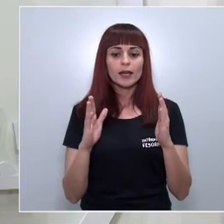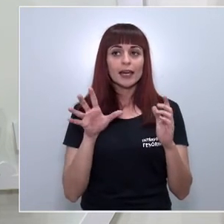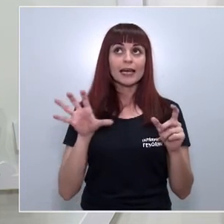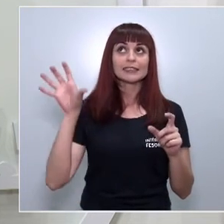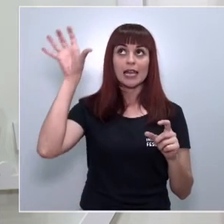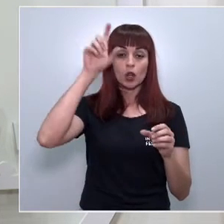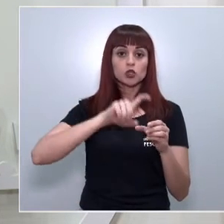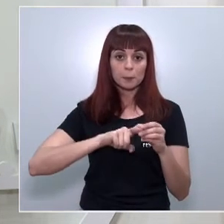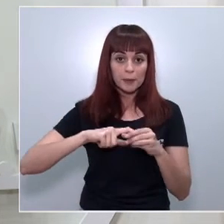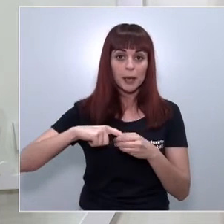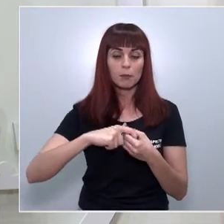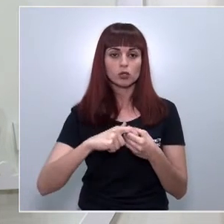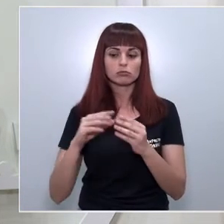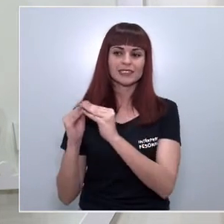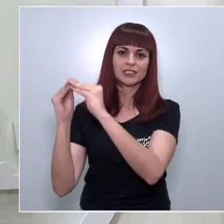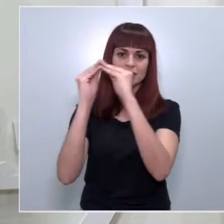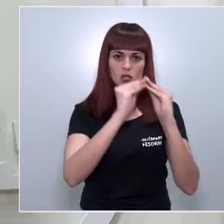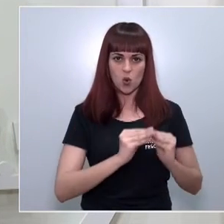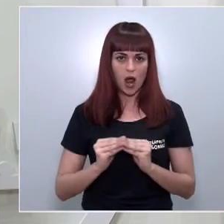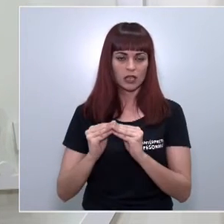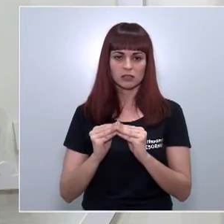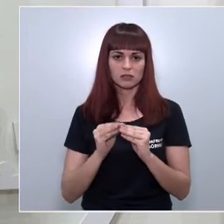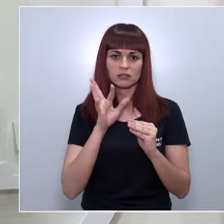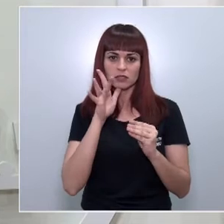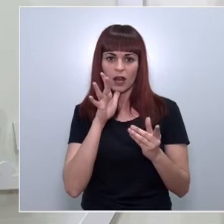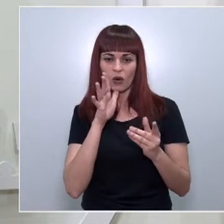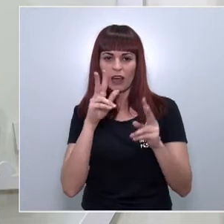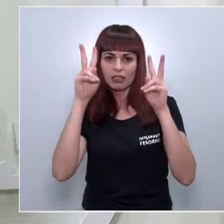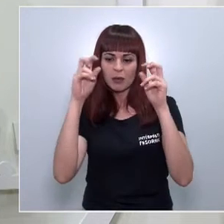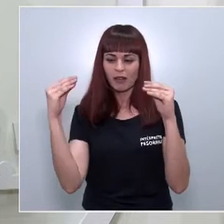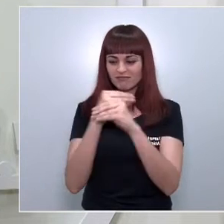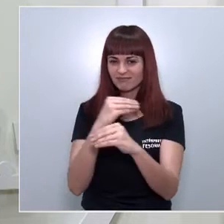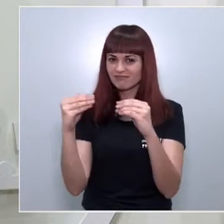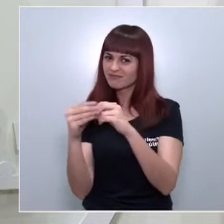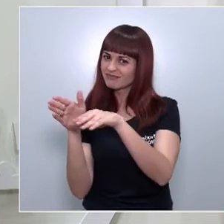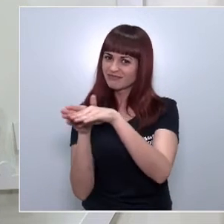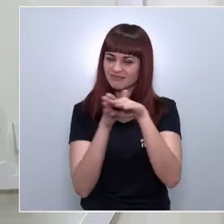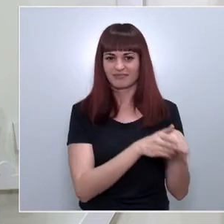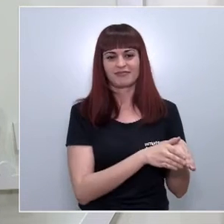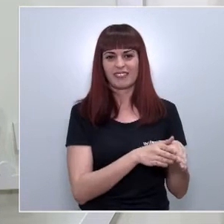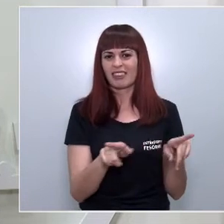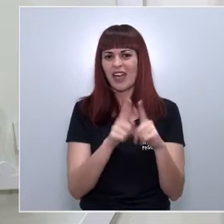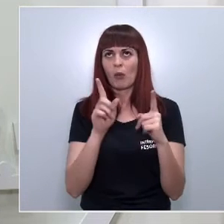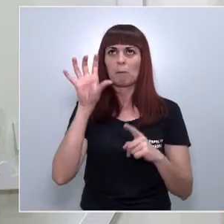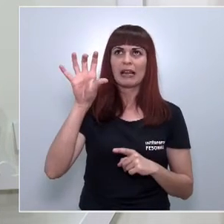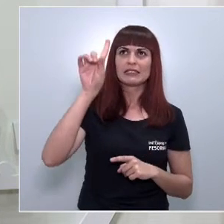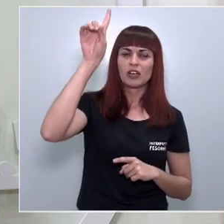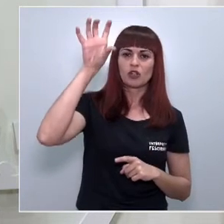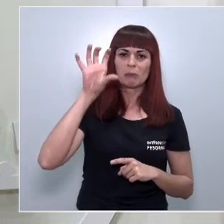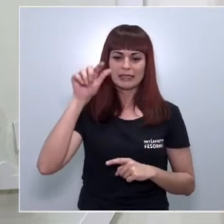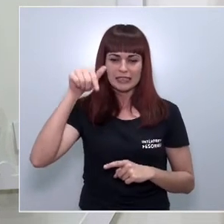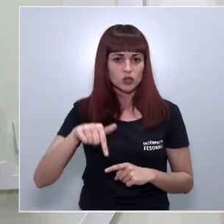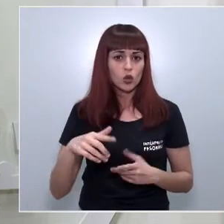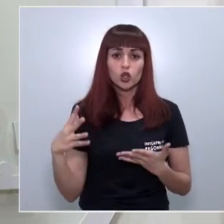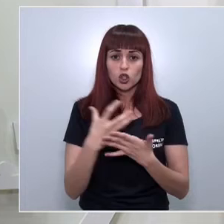estados miembros vayan a una de dejar de lado las divisiones no existen países del norte o del sur todos